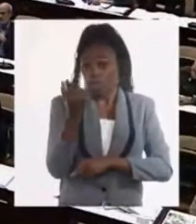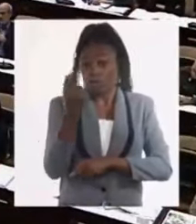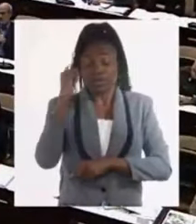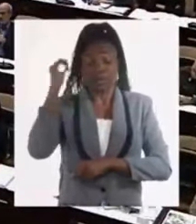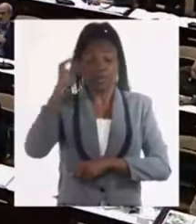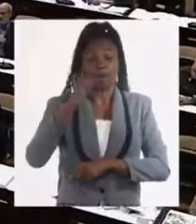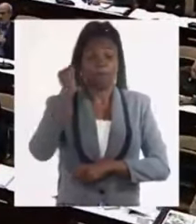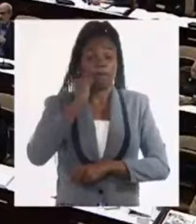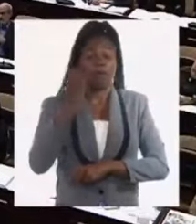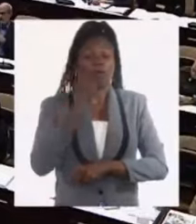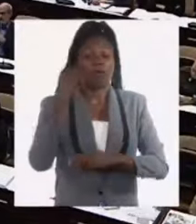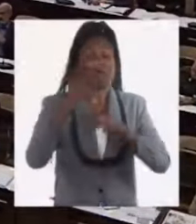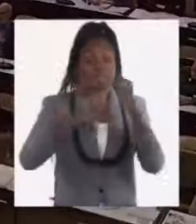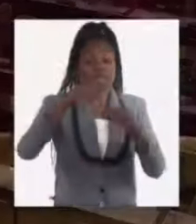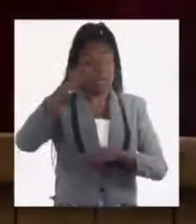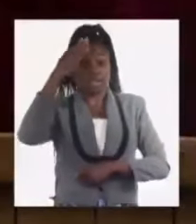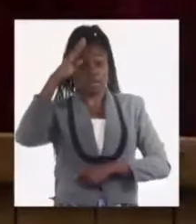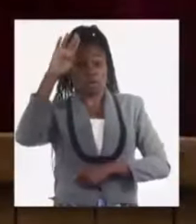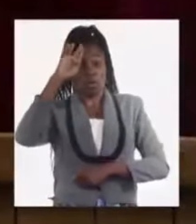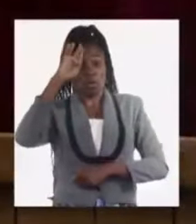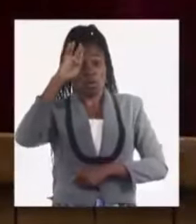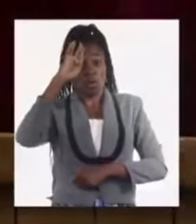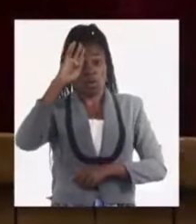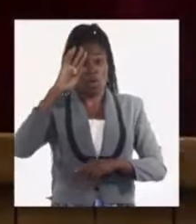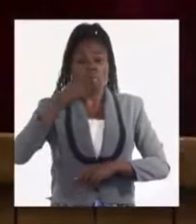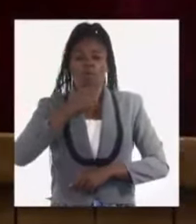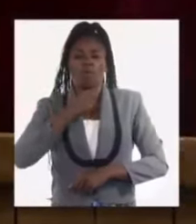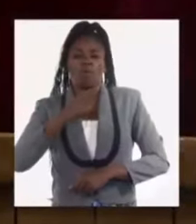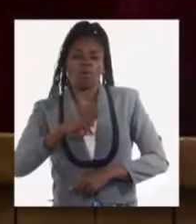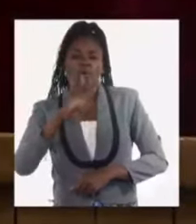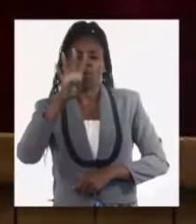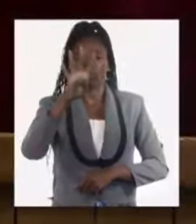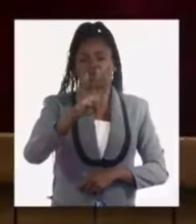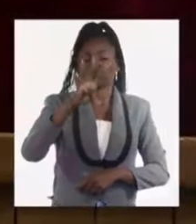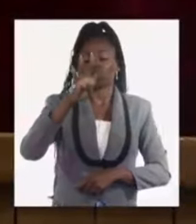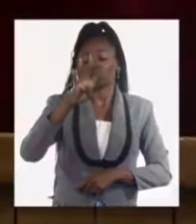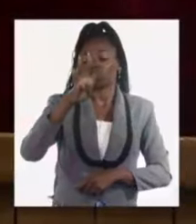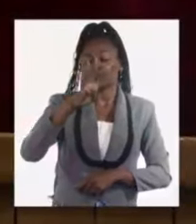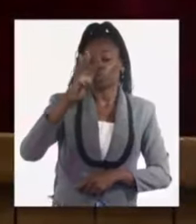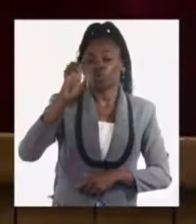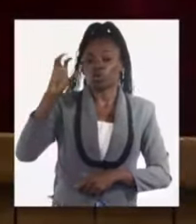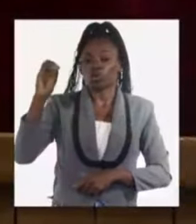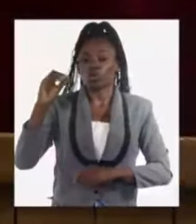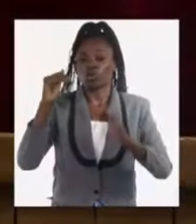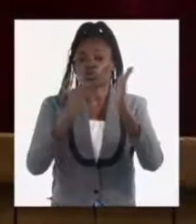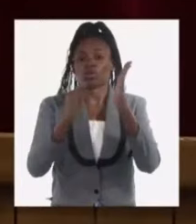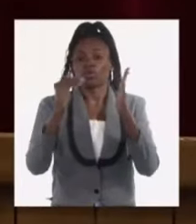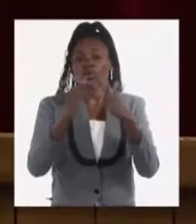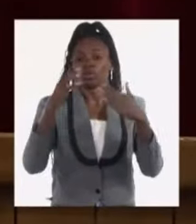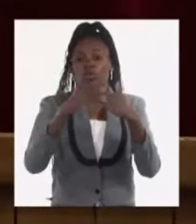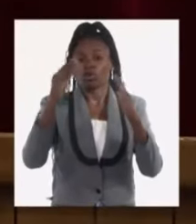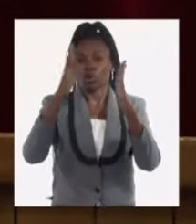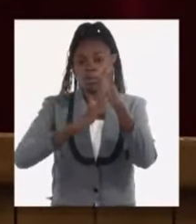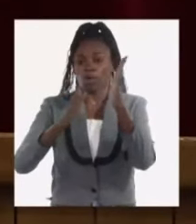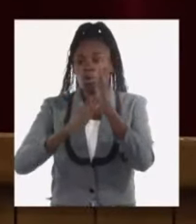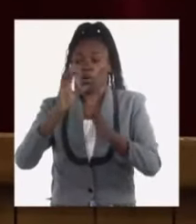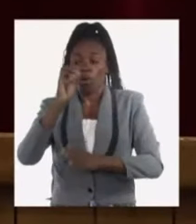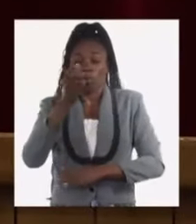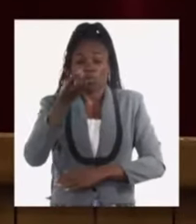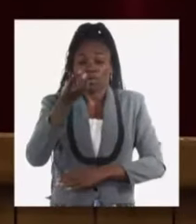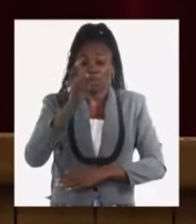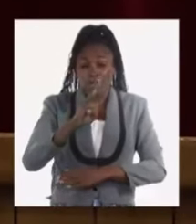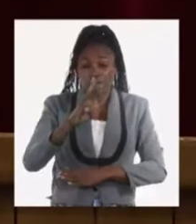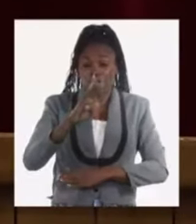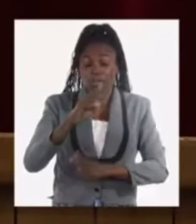se pudiera hacer en este país con, por ejemplo, 400 millones de dólares al mes o 13 millones de dólares diarios.